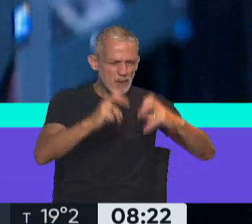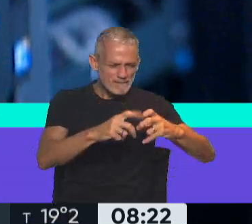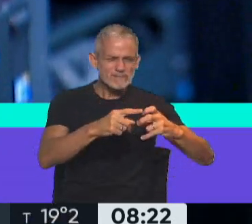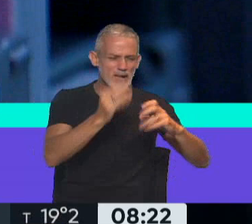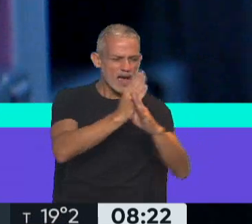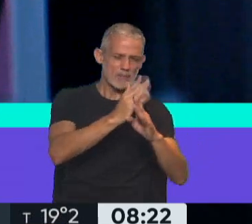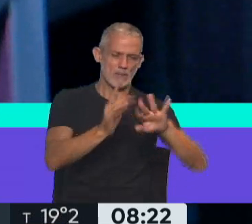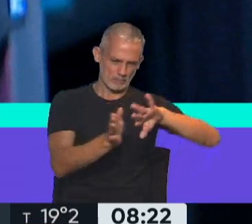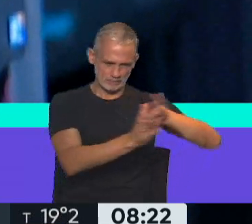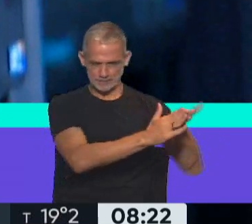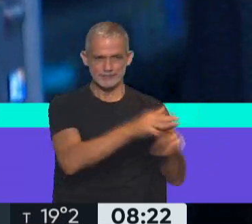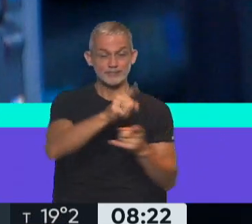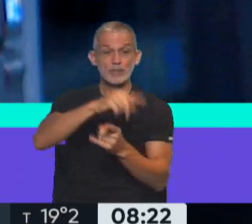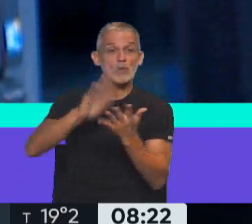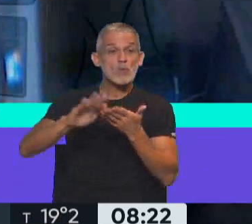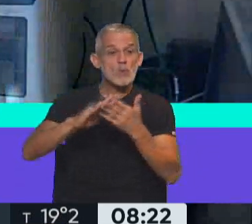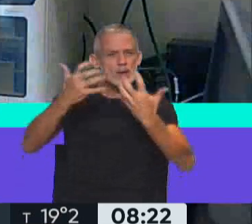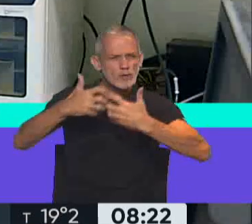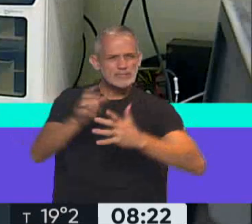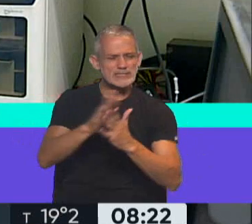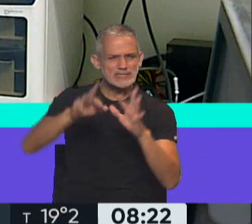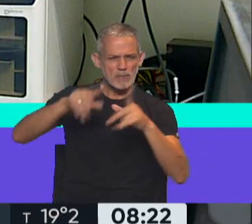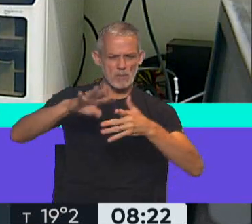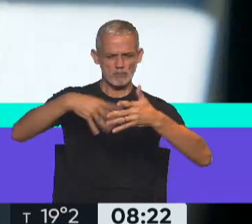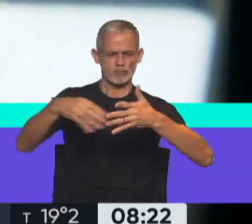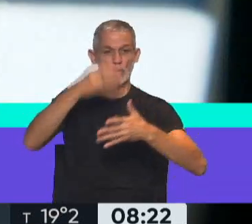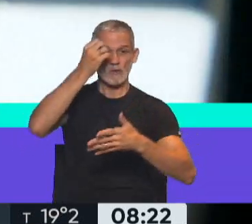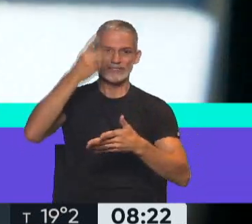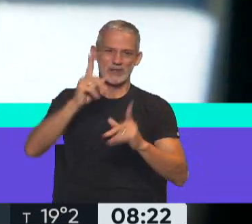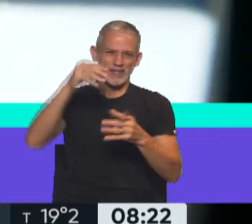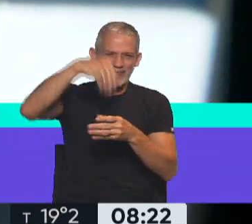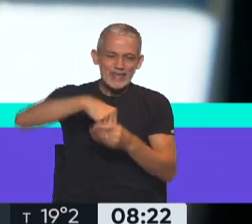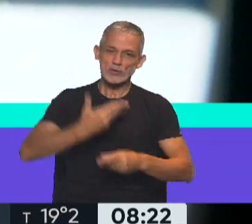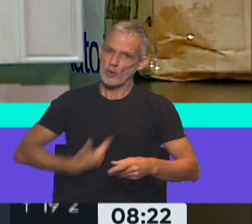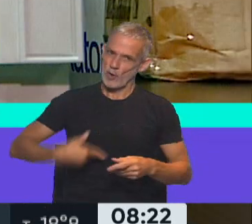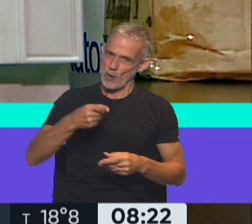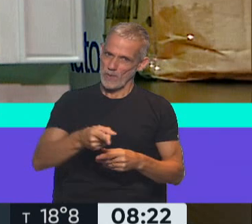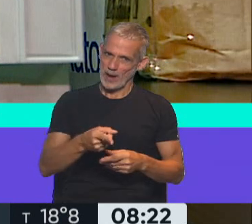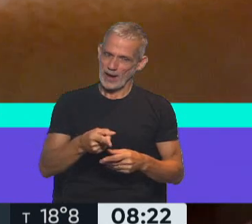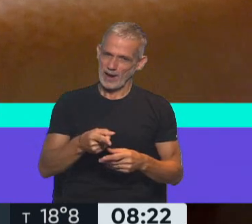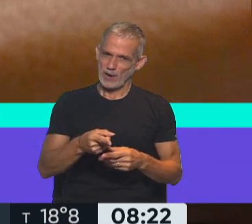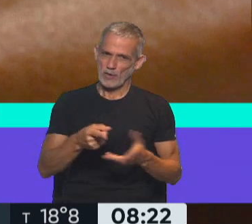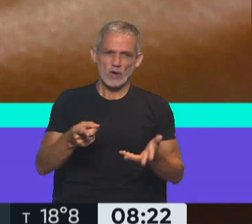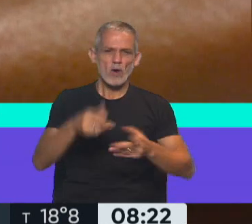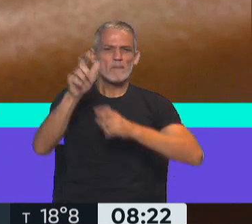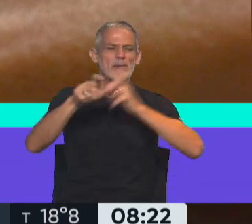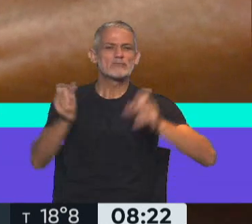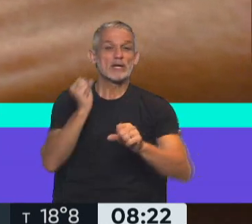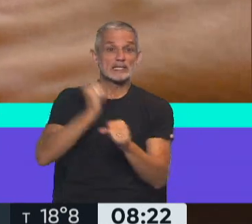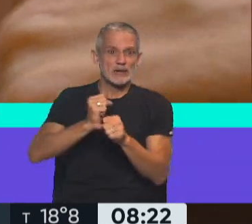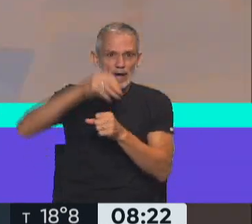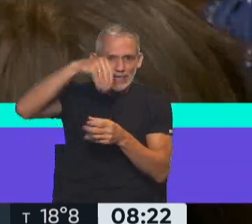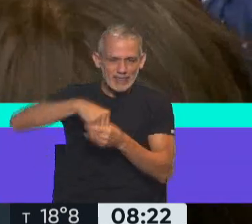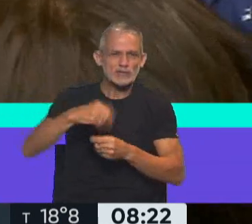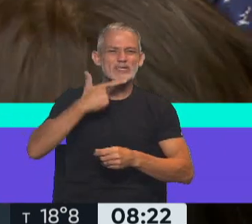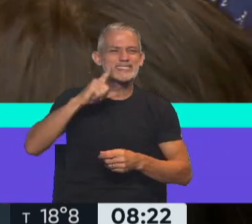y esta nueva estructura que se arma ya oficialmente dentro del gobierno, con funcionarios de